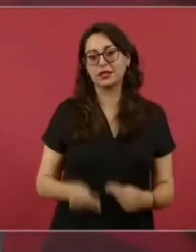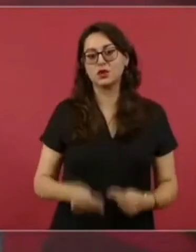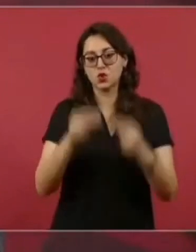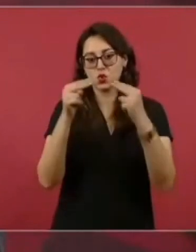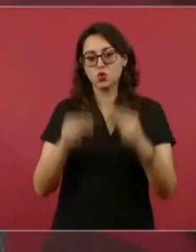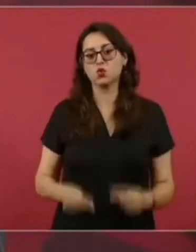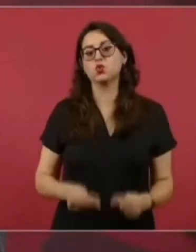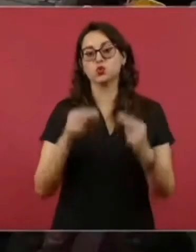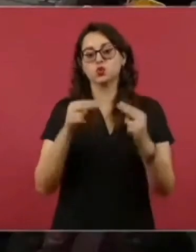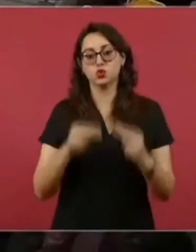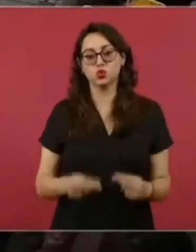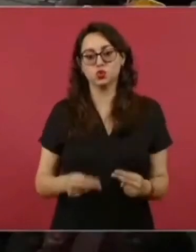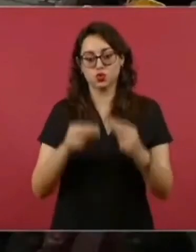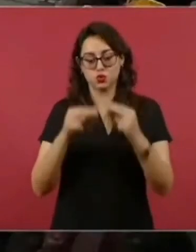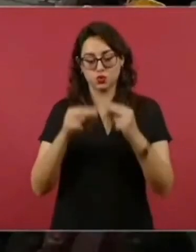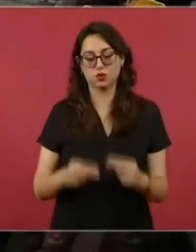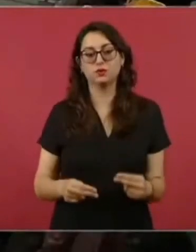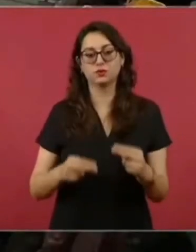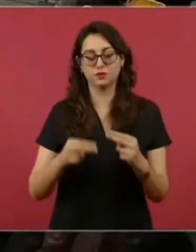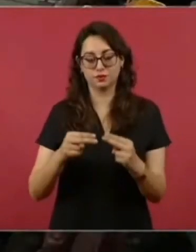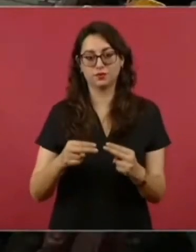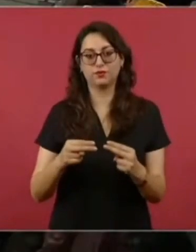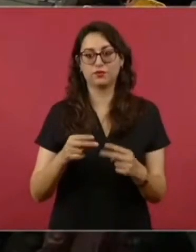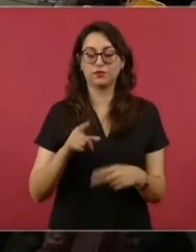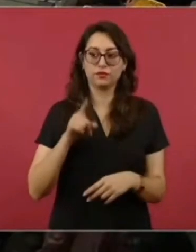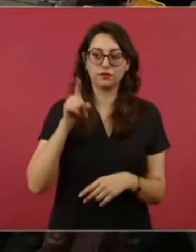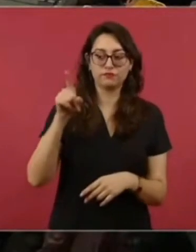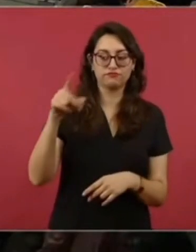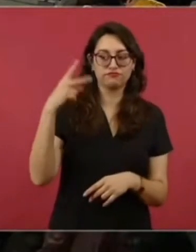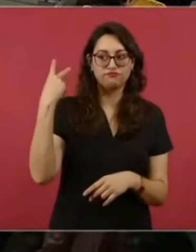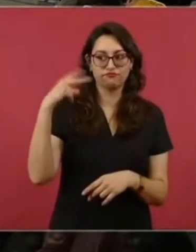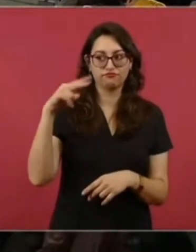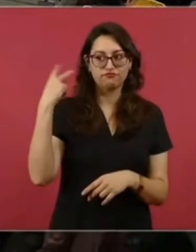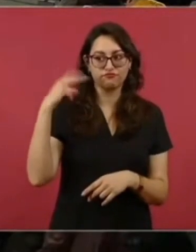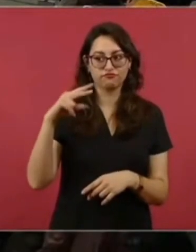petroquímica en Coatzacoalcos